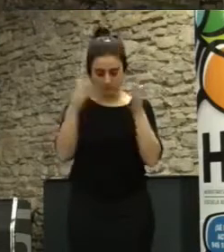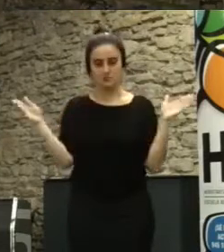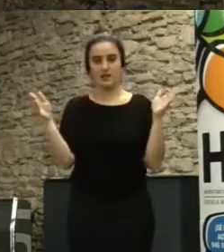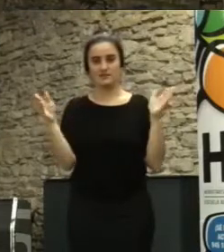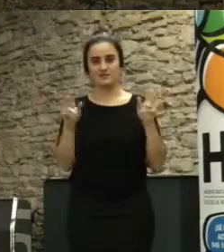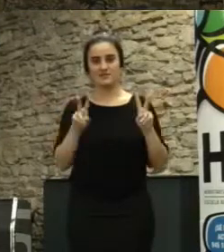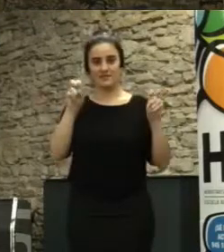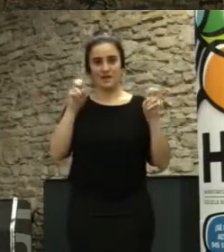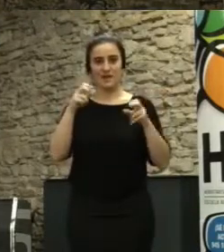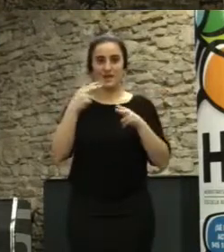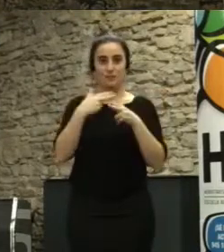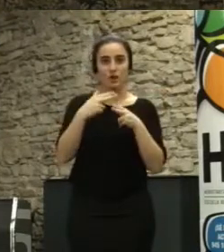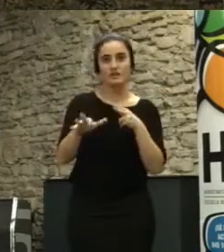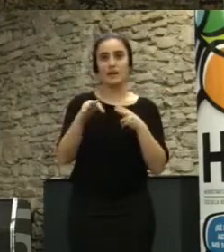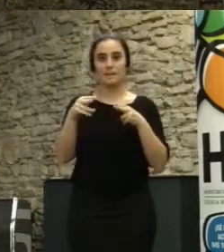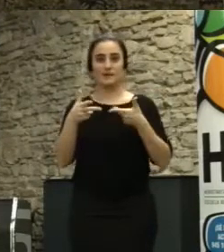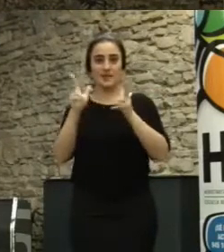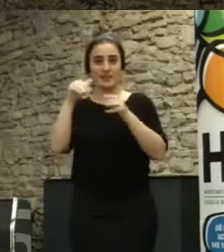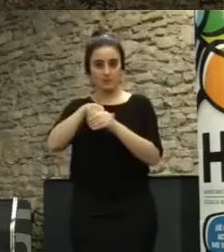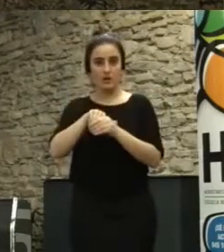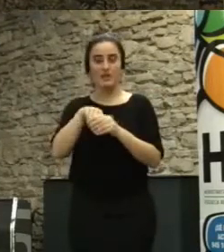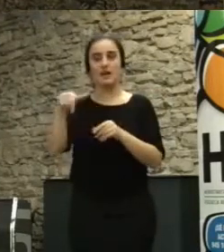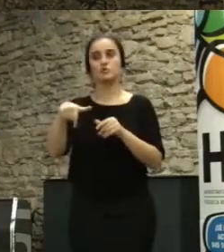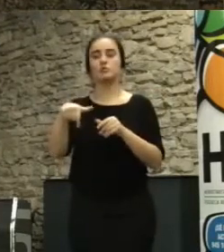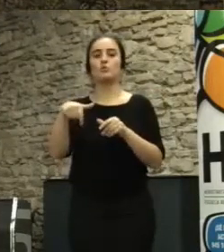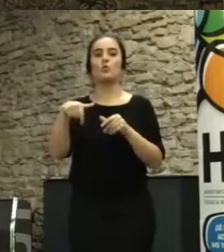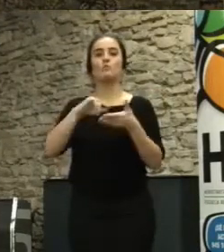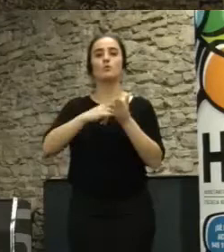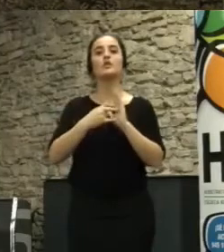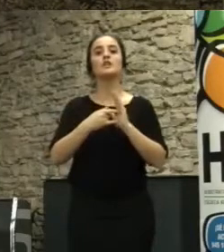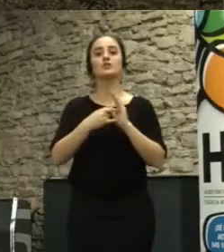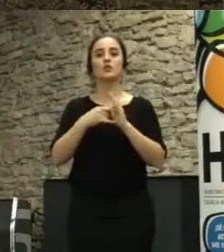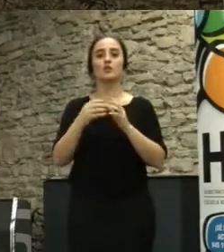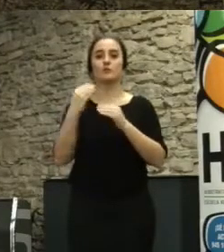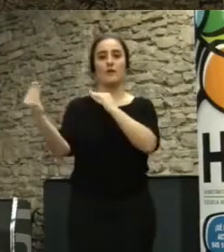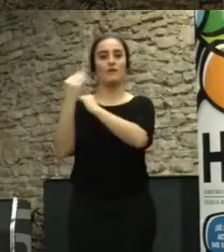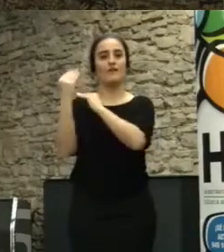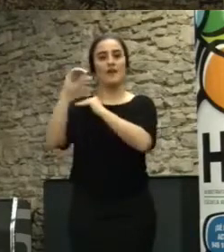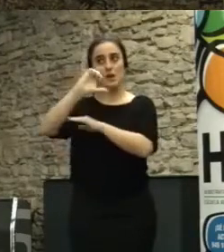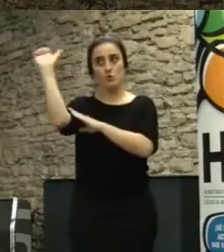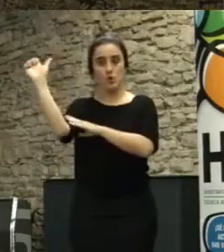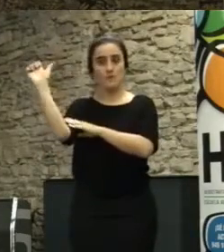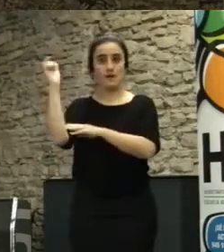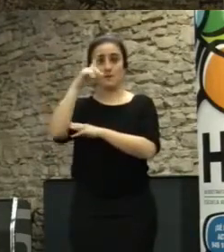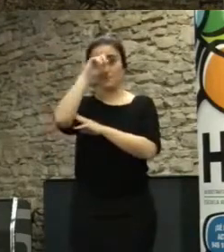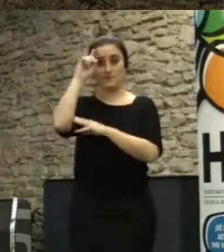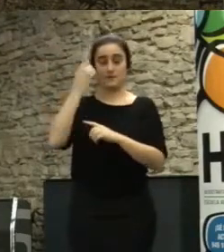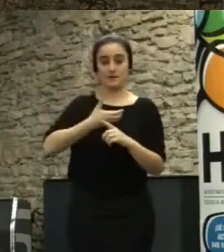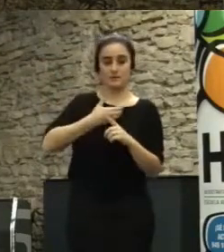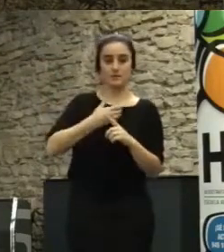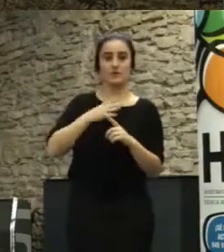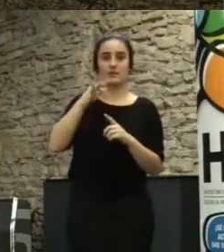la democracia y de la política. Es un proyecto con fondos europeos en el que el Ayuntamiento de Madrid lo presentó conjuntamente con